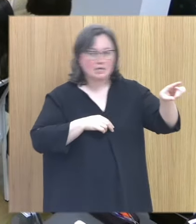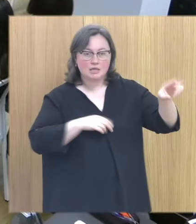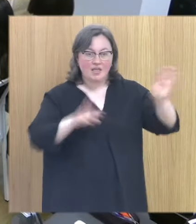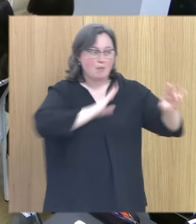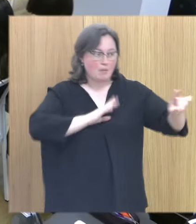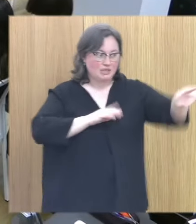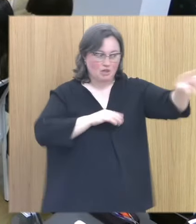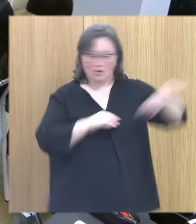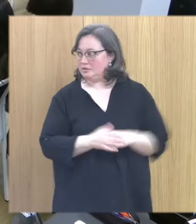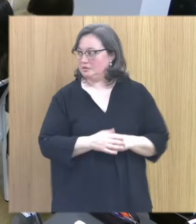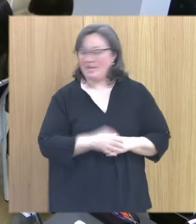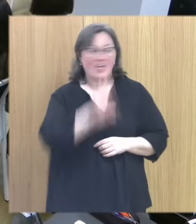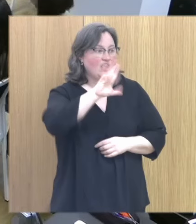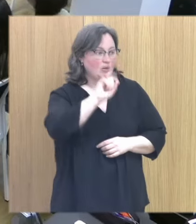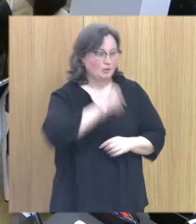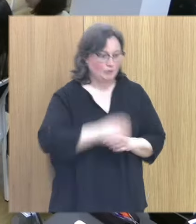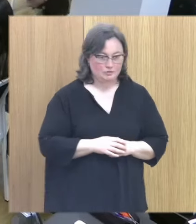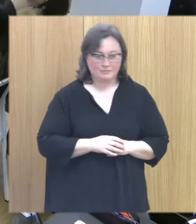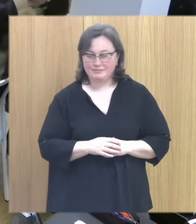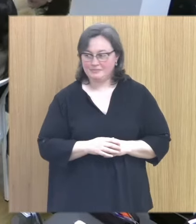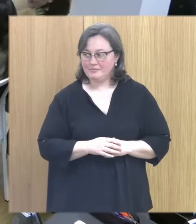momento nos quedan cinco minutos Miguel